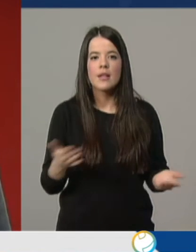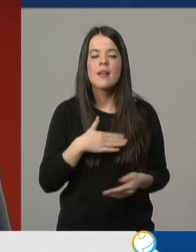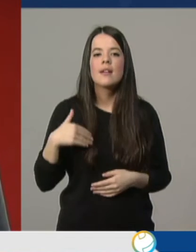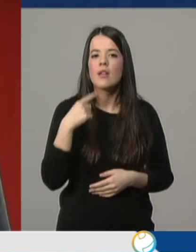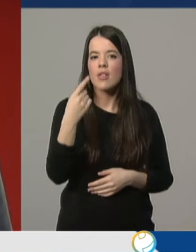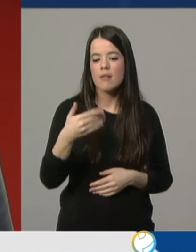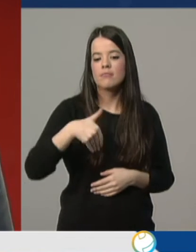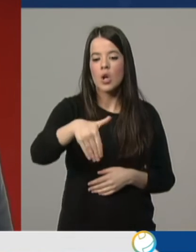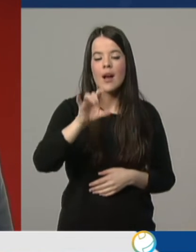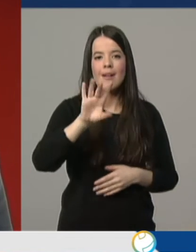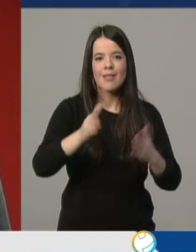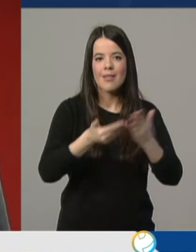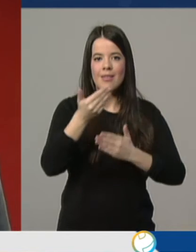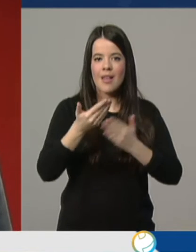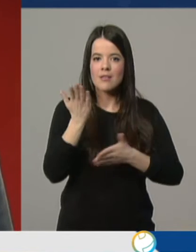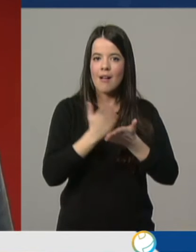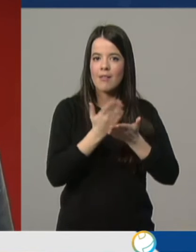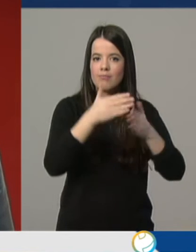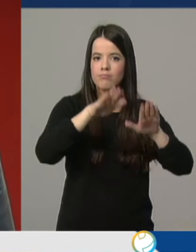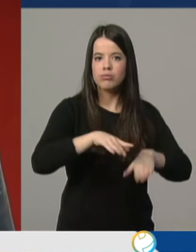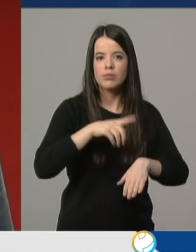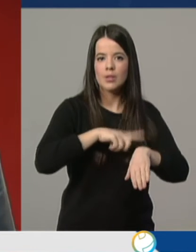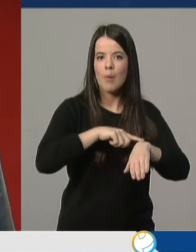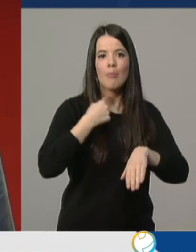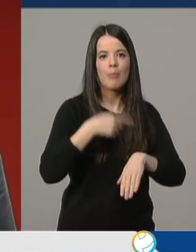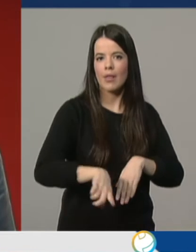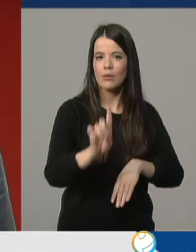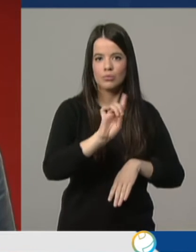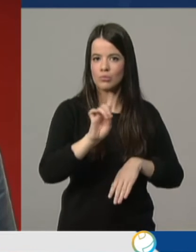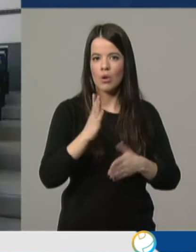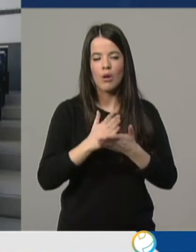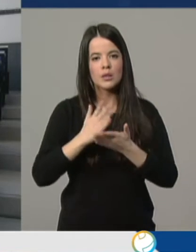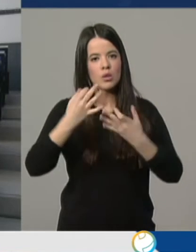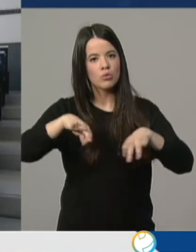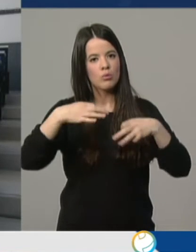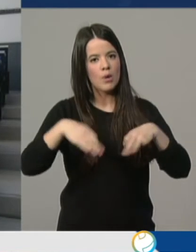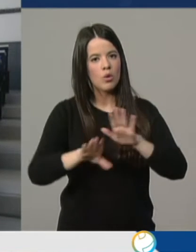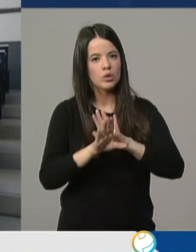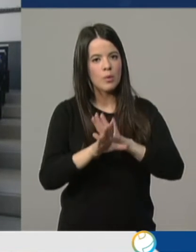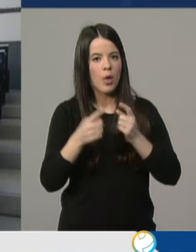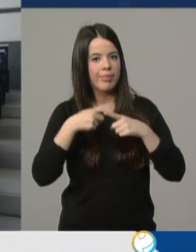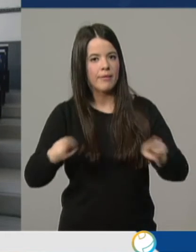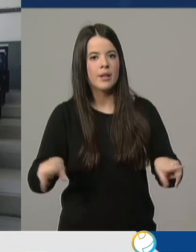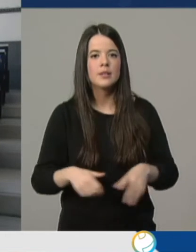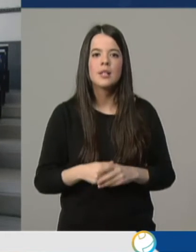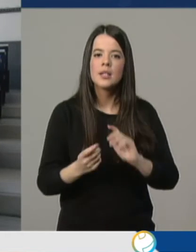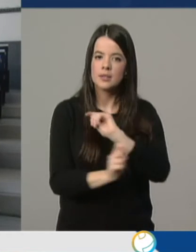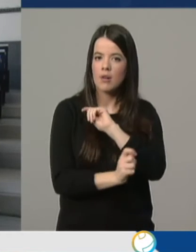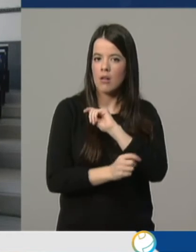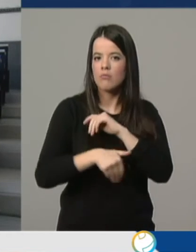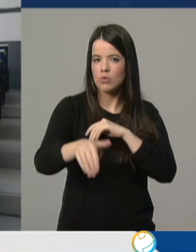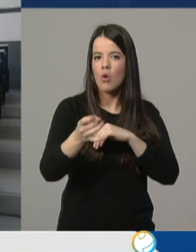15 días pensamos que se va a perder lo que es el ritmo normal de las clases. No les faltarán tareas. Durante estos días, los